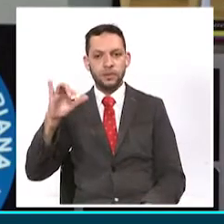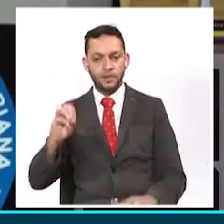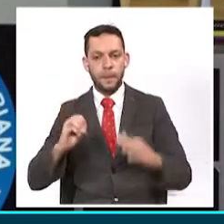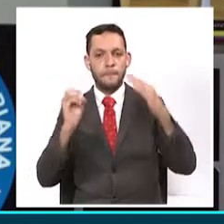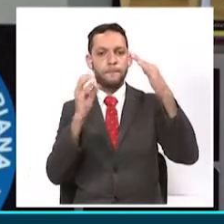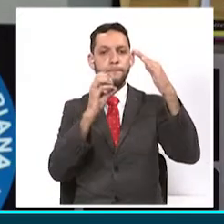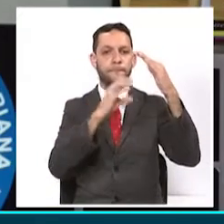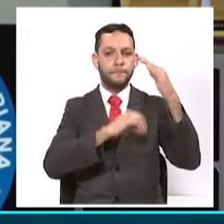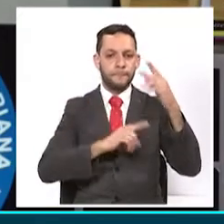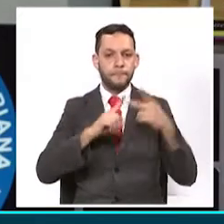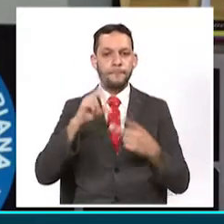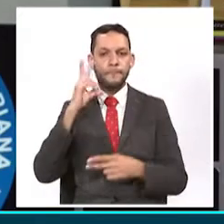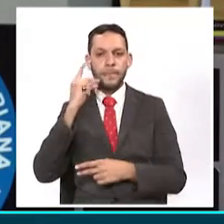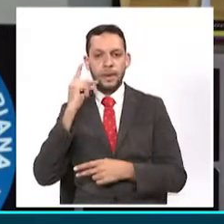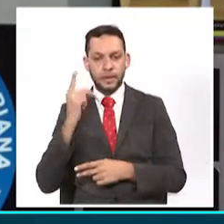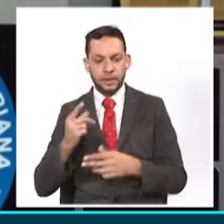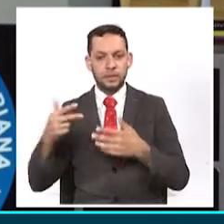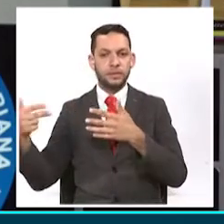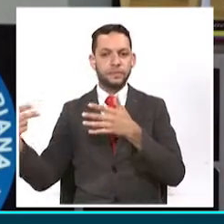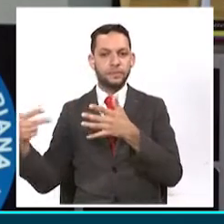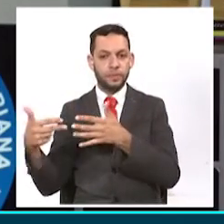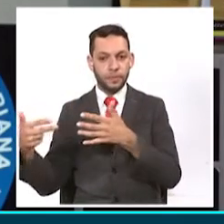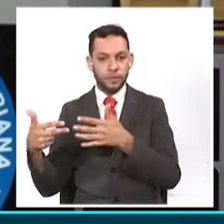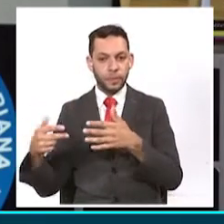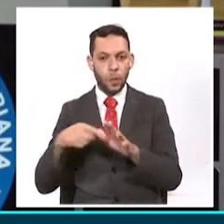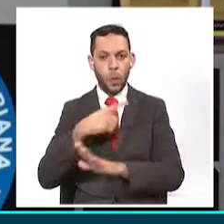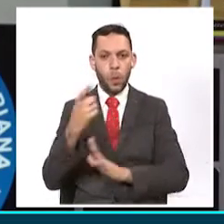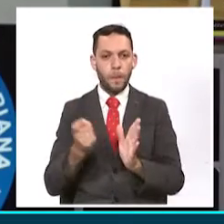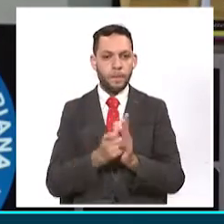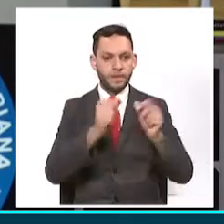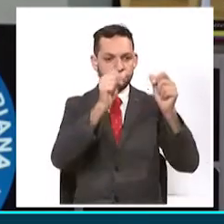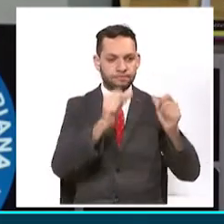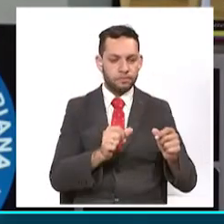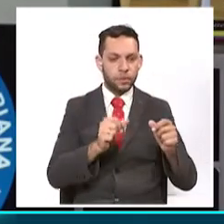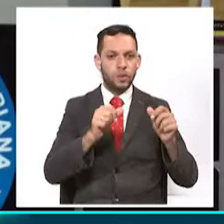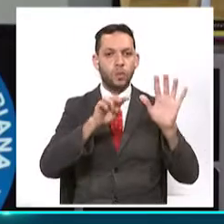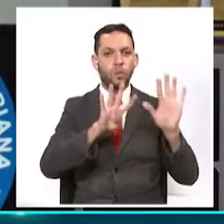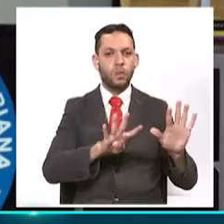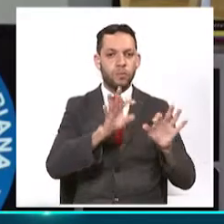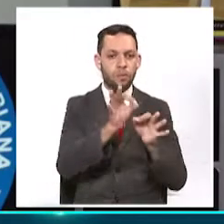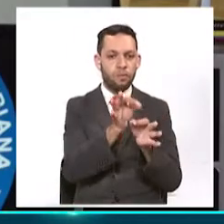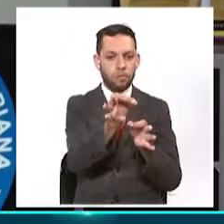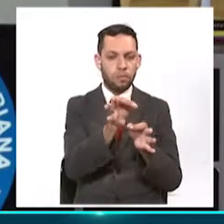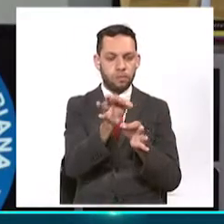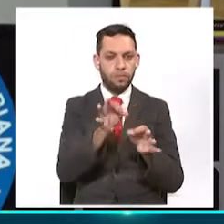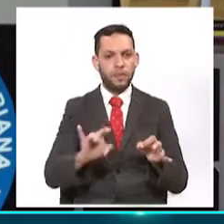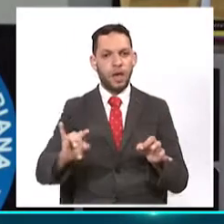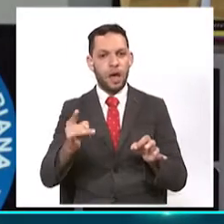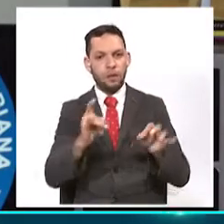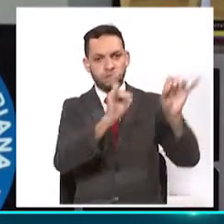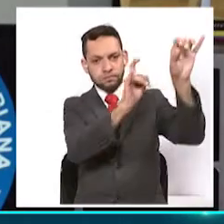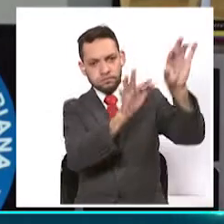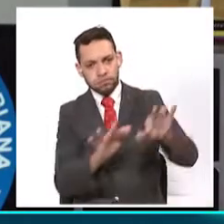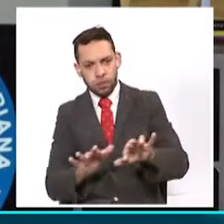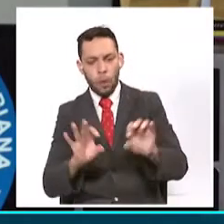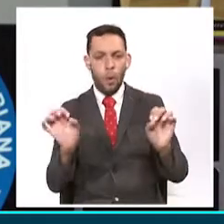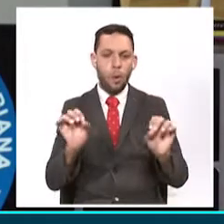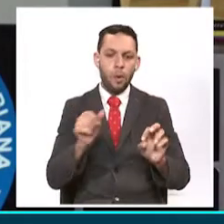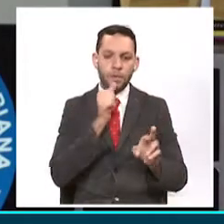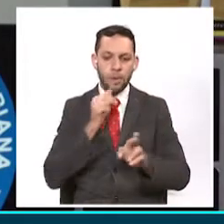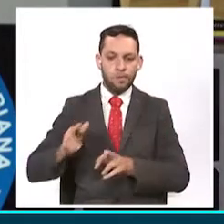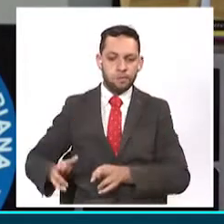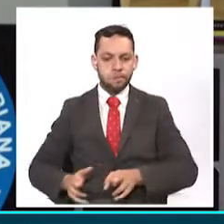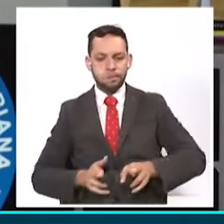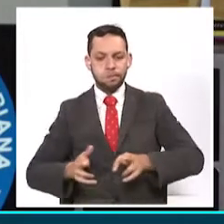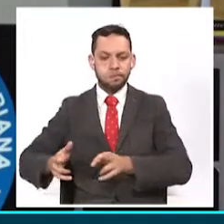Santa Rosa Cabal y Santuario. O que tenemos nueve municipios con alertas por posibles deslizamientos de tierra, sin descartarse el resto del municipio, ya